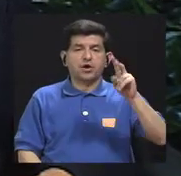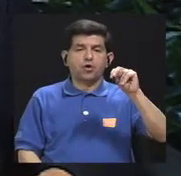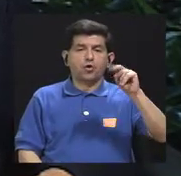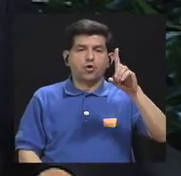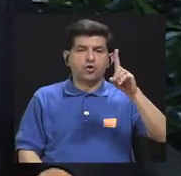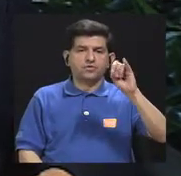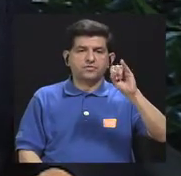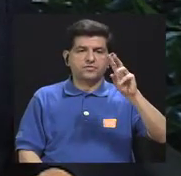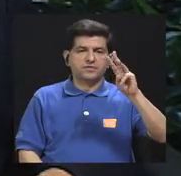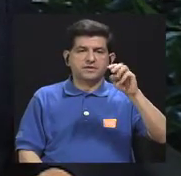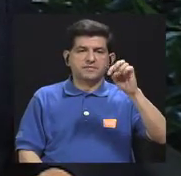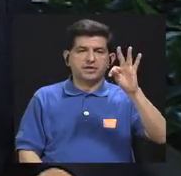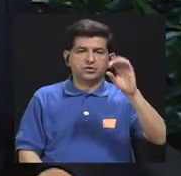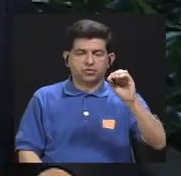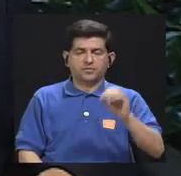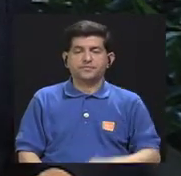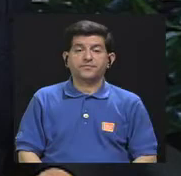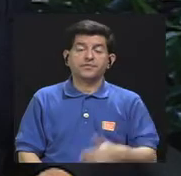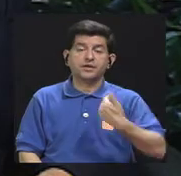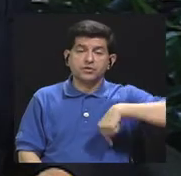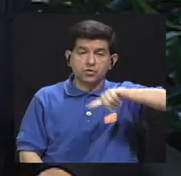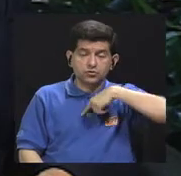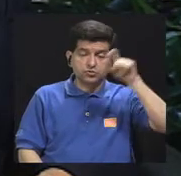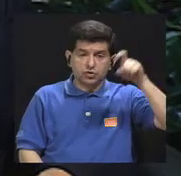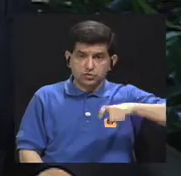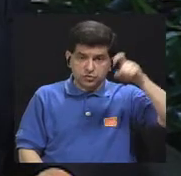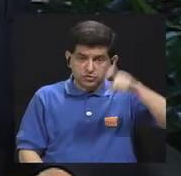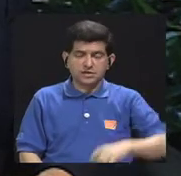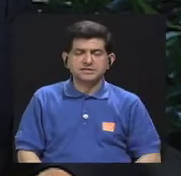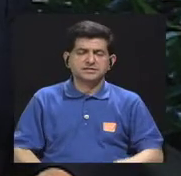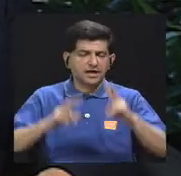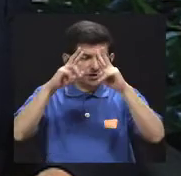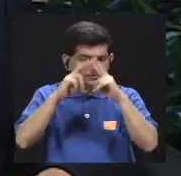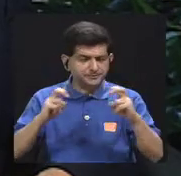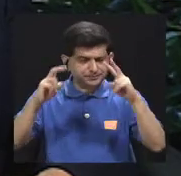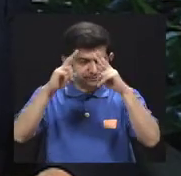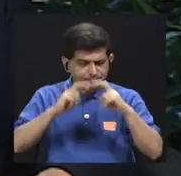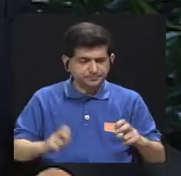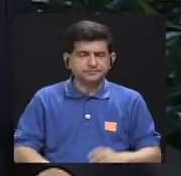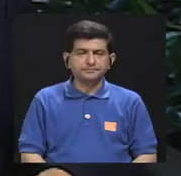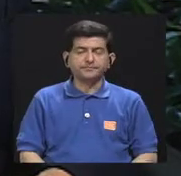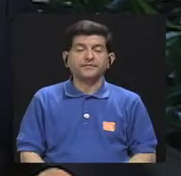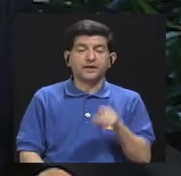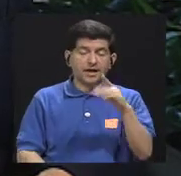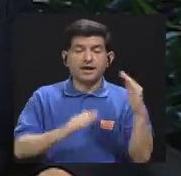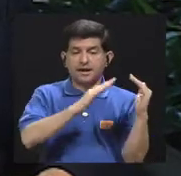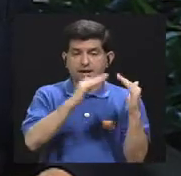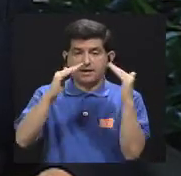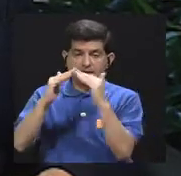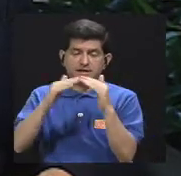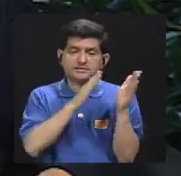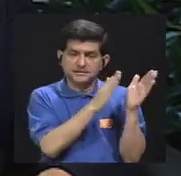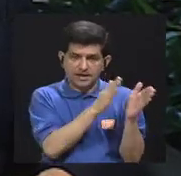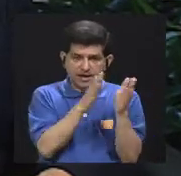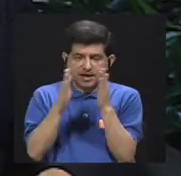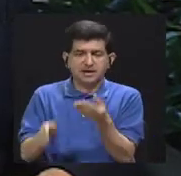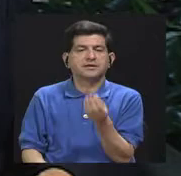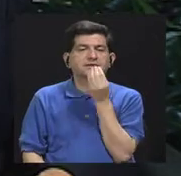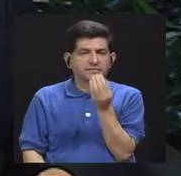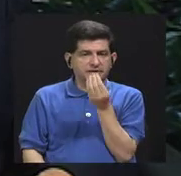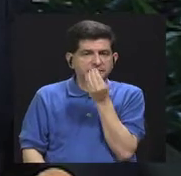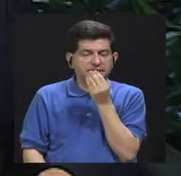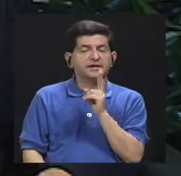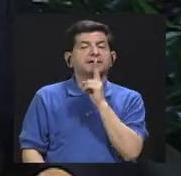importante porque tenemos que hacer como una revisión a nivel de hogar en la preparación de los